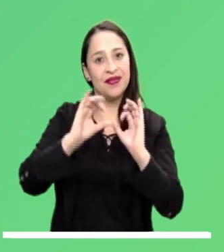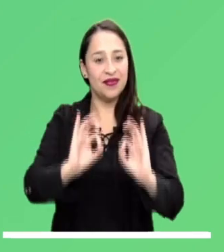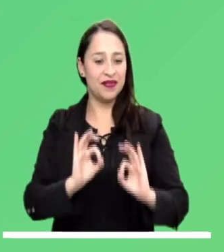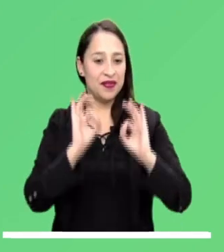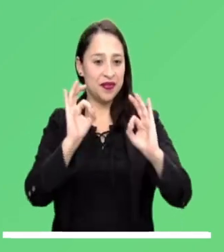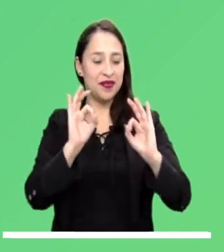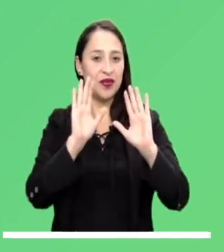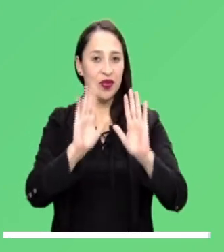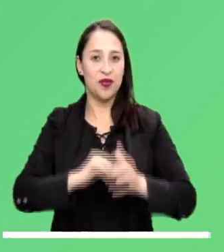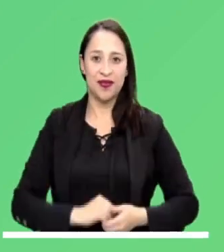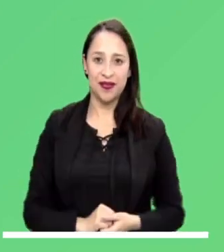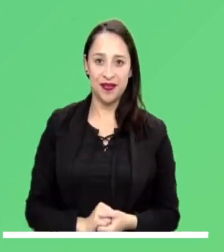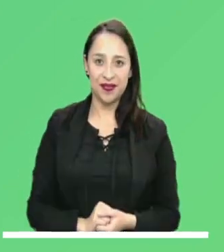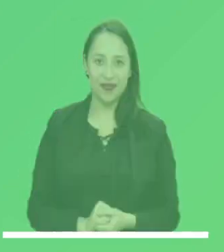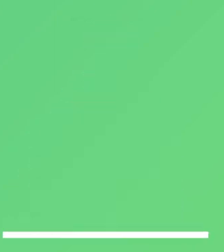tome las mejores decisiones.